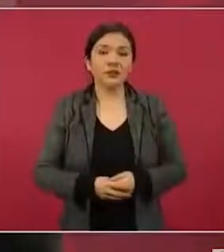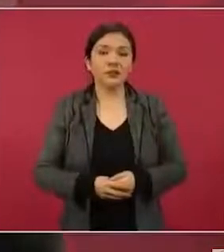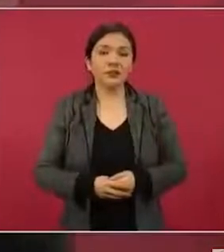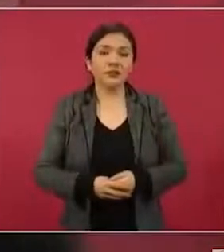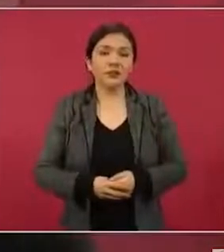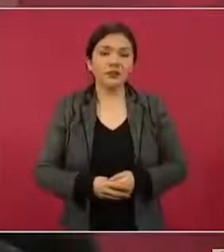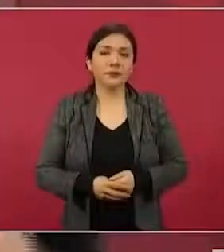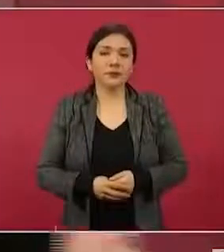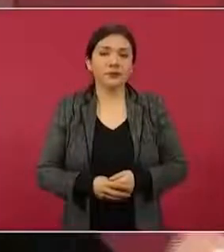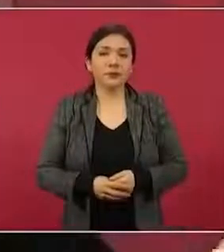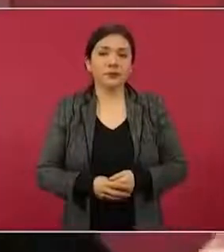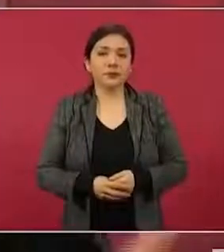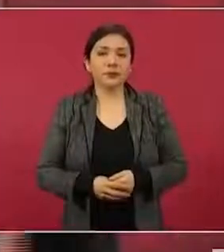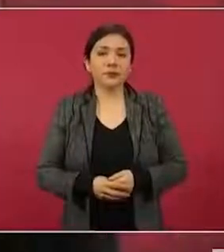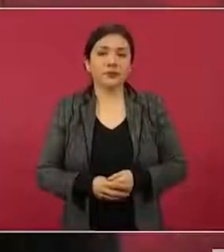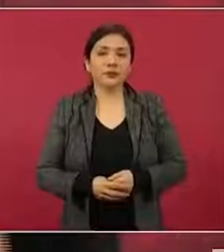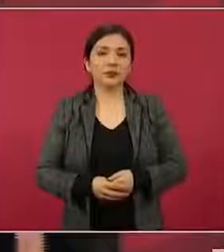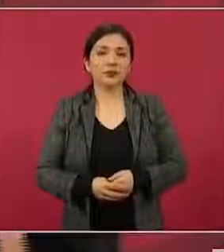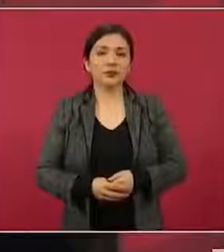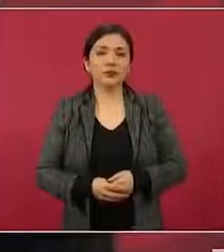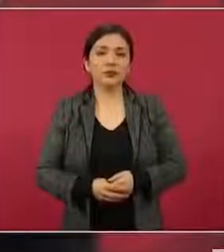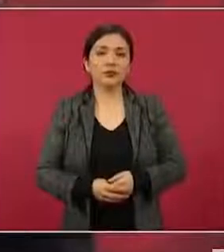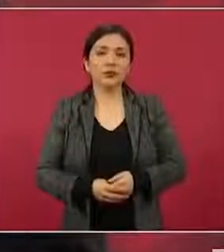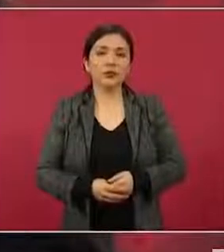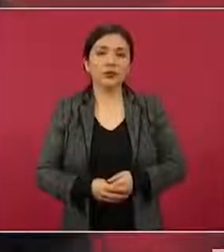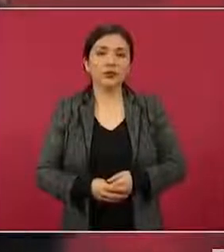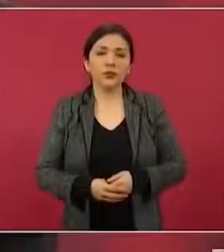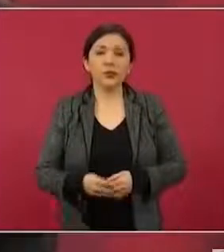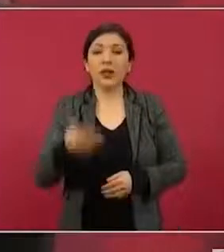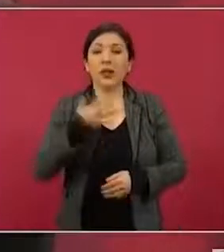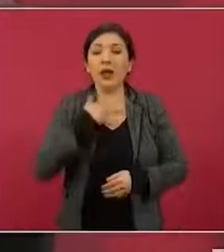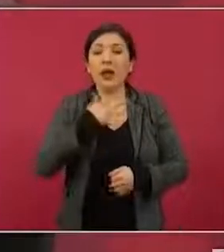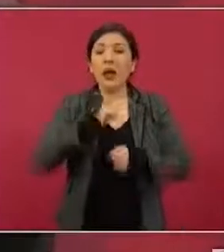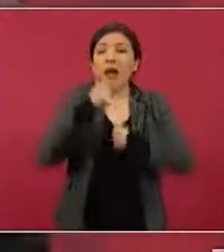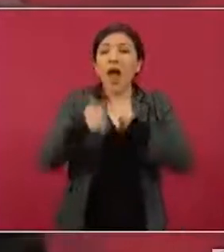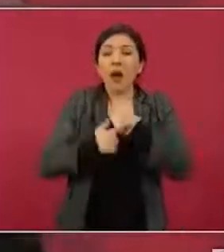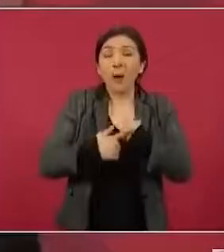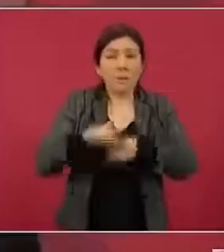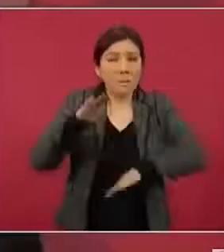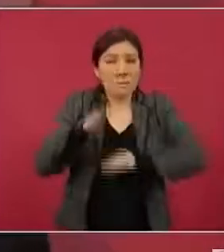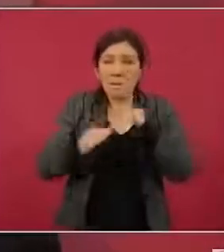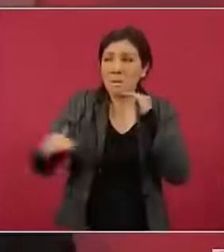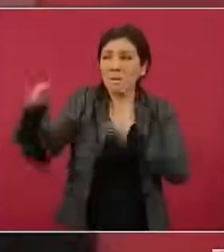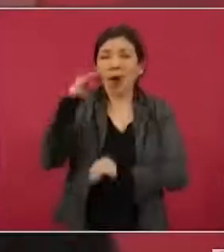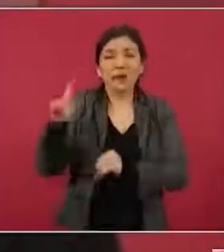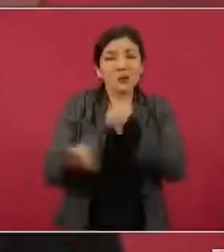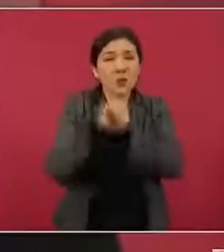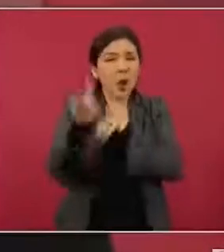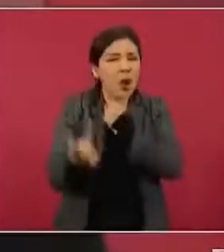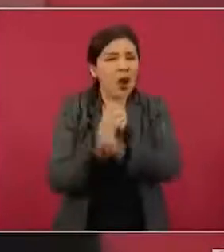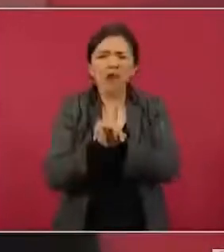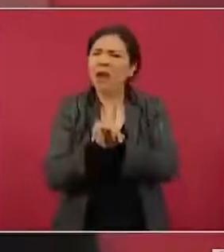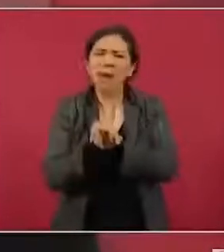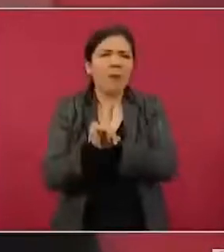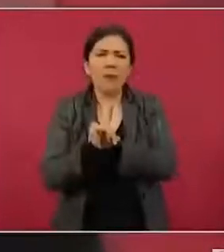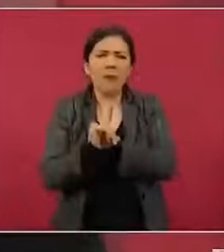Y no hubo problemas mayores, se cuidó a los alumnos.